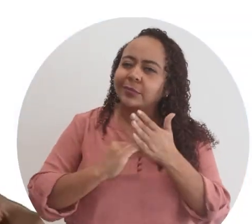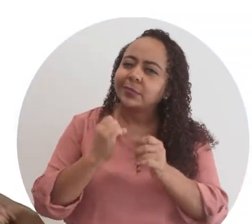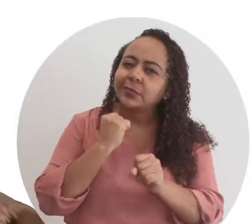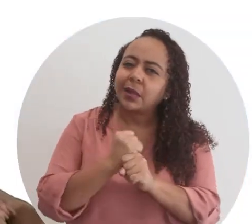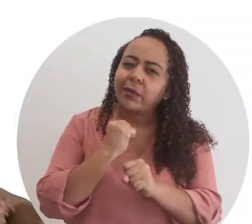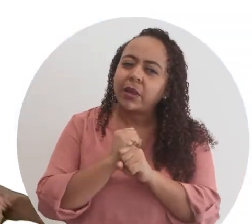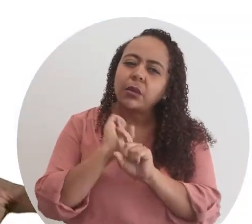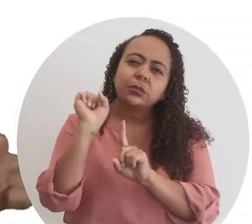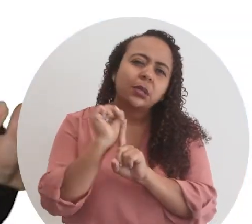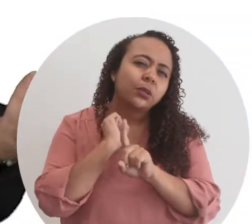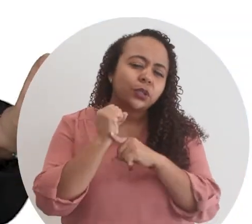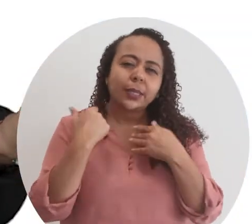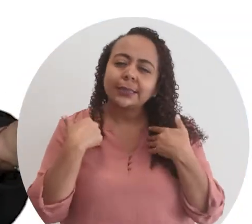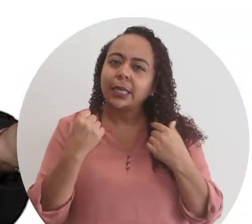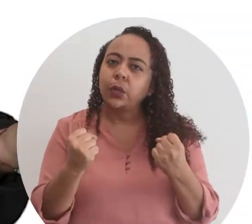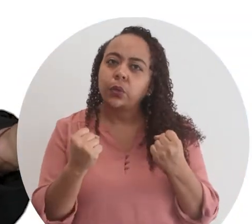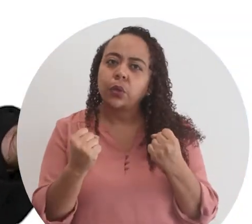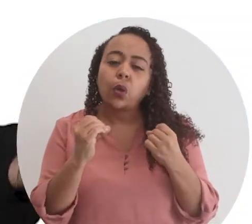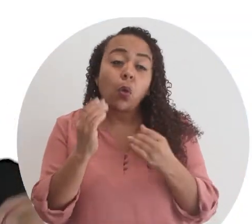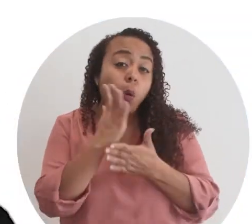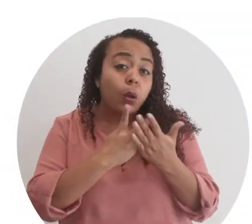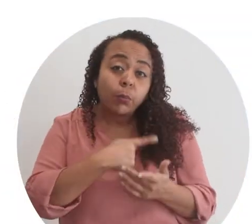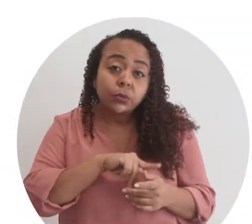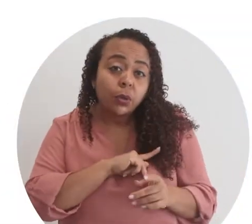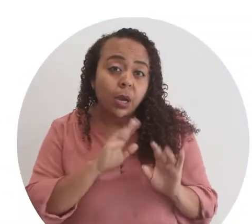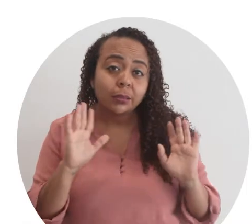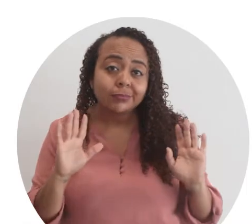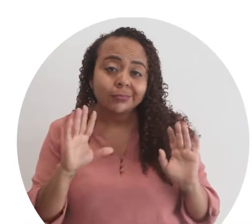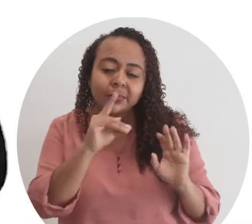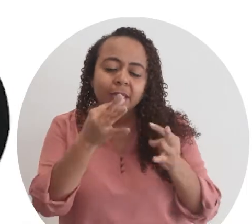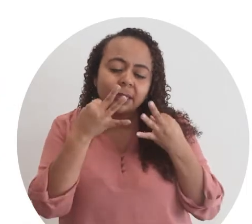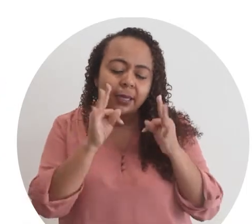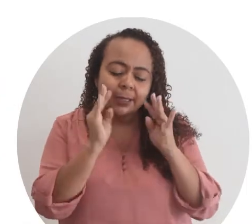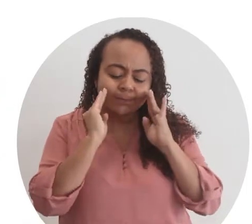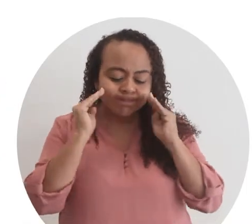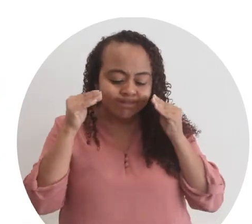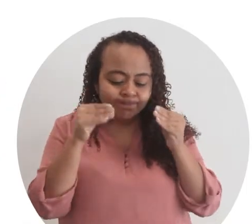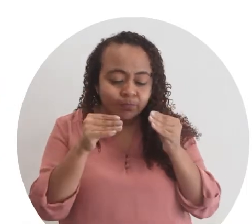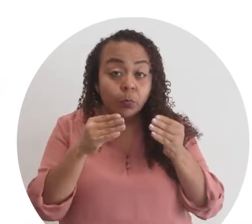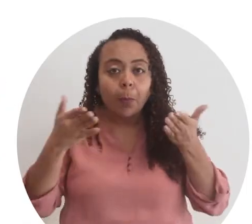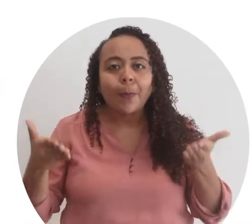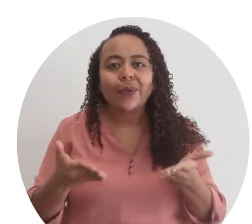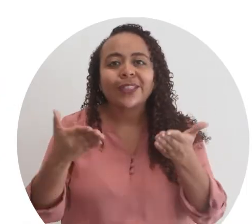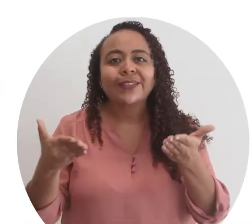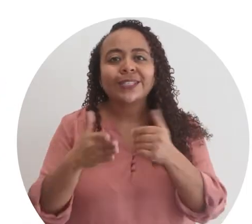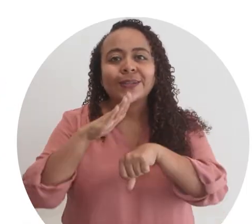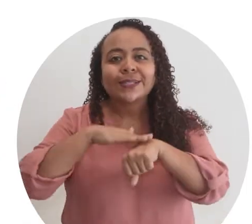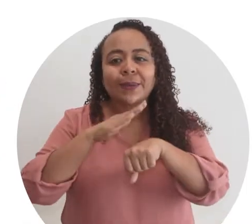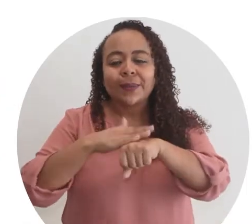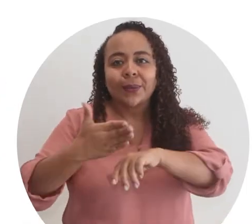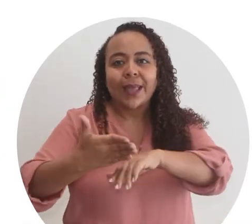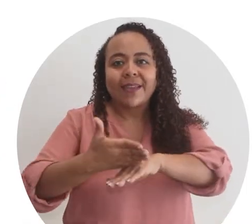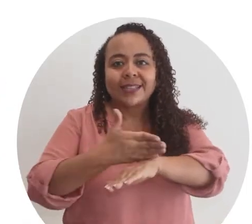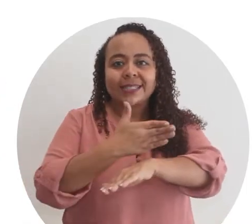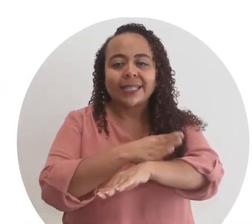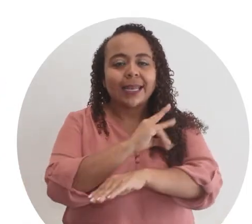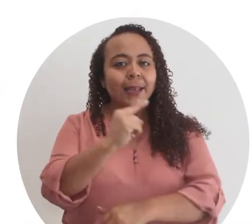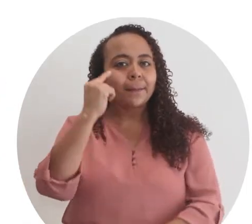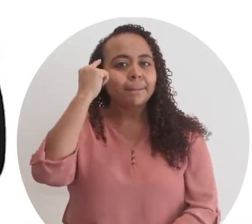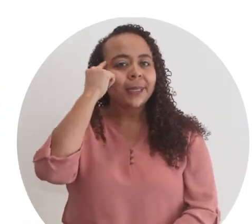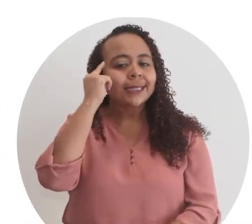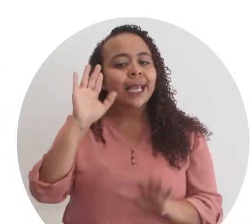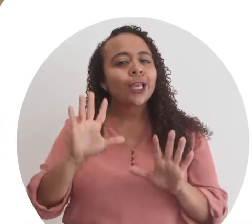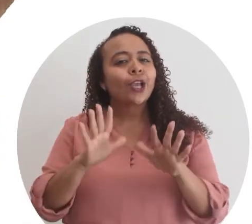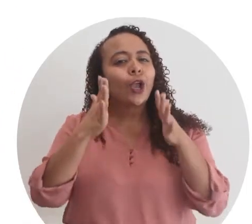algún trabajo, una situación de salud o un sueño impersonal, y traten de enfocarse en la motivación que les permitió avanzar